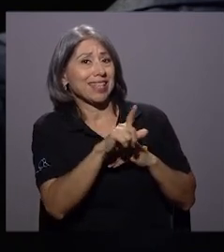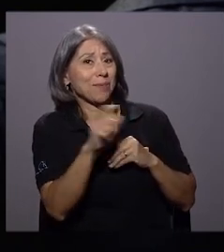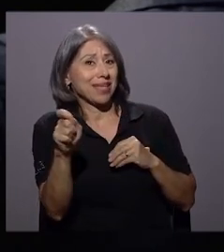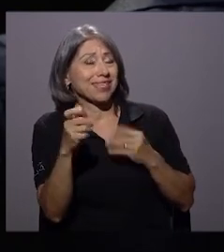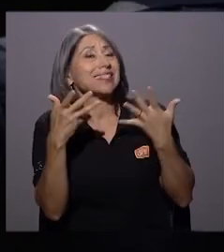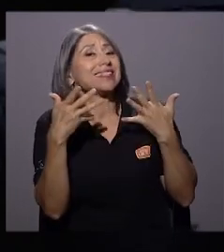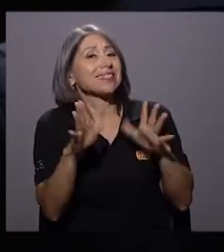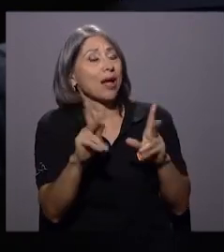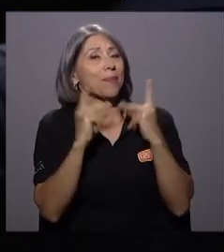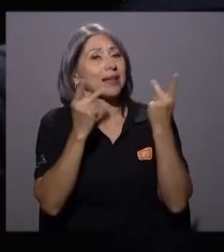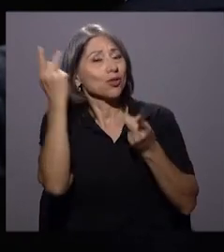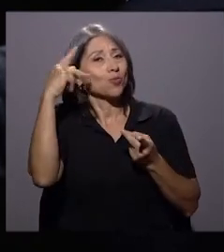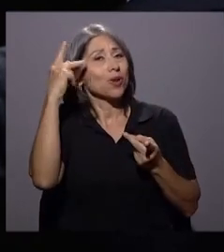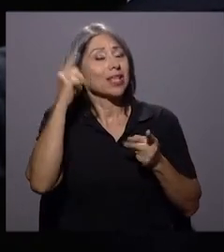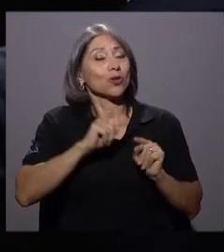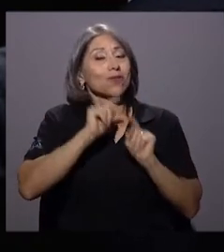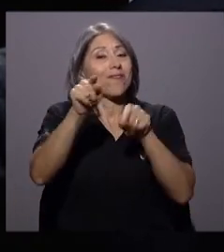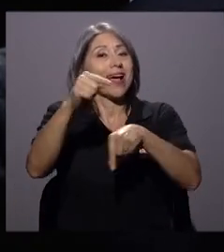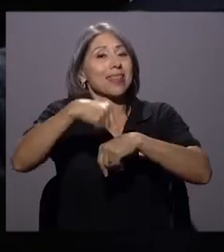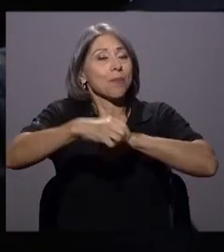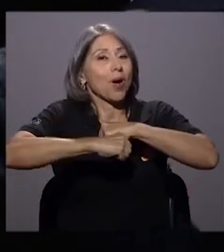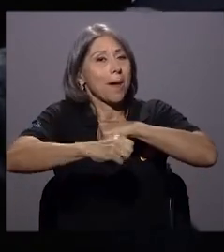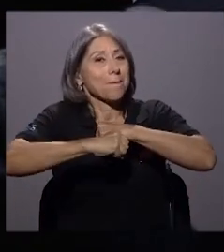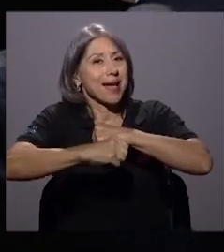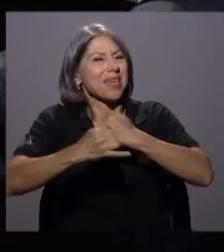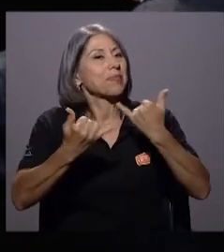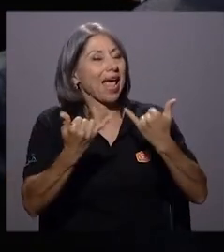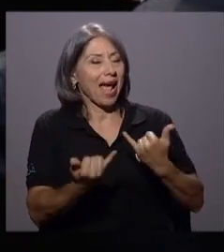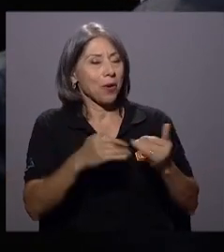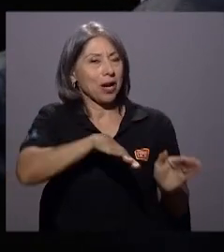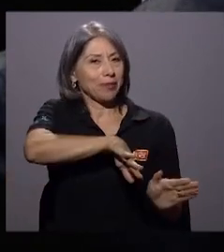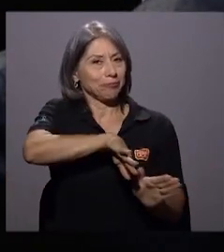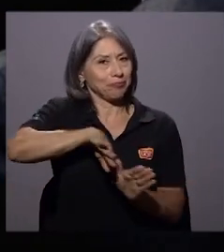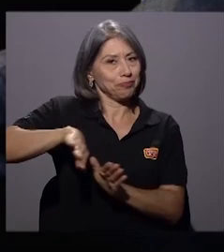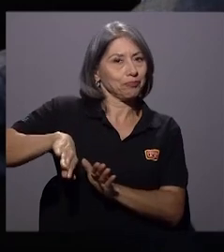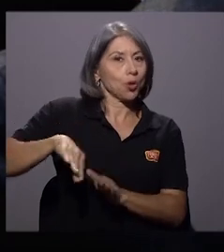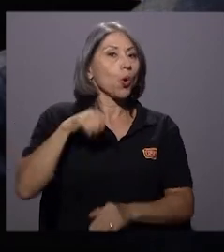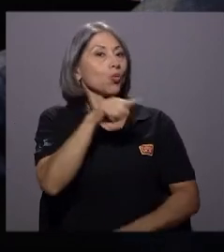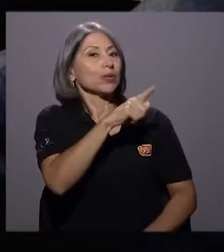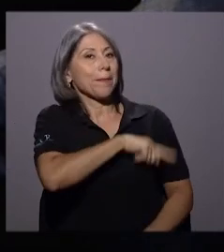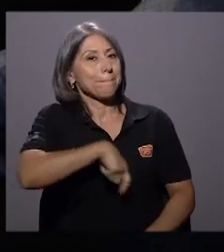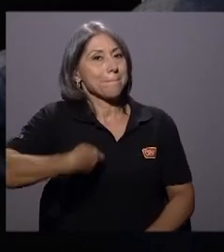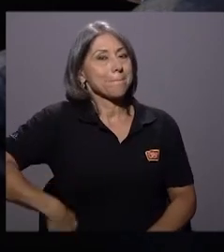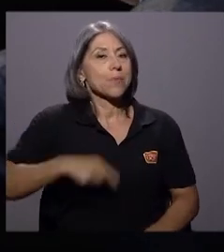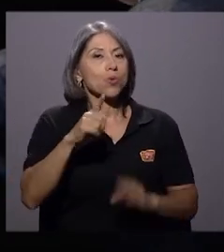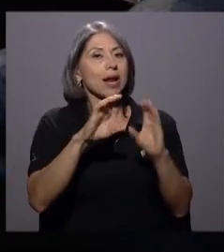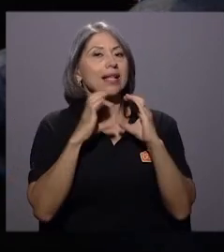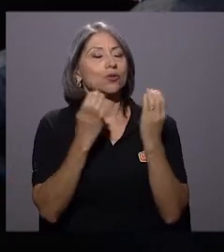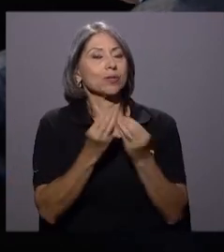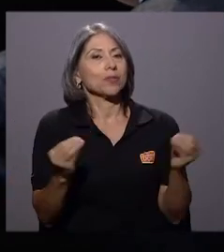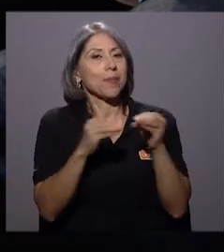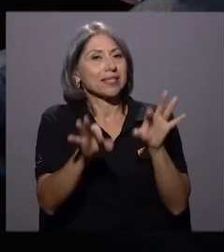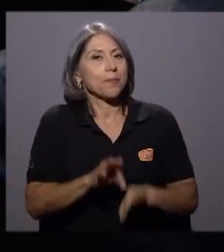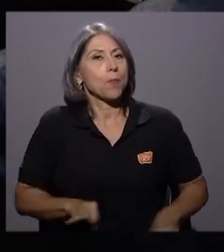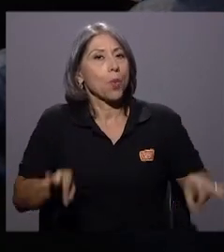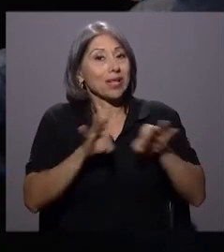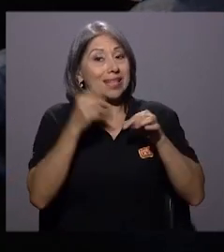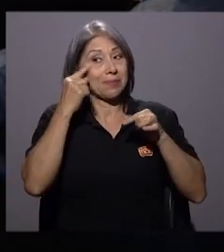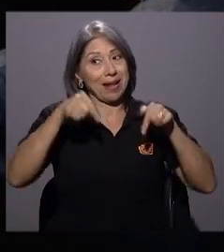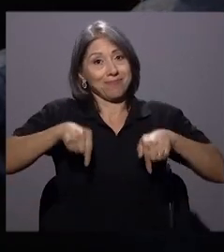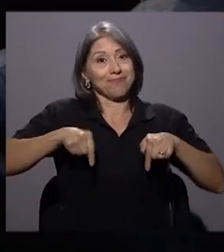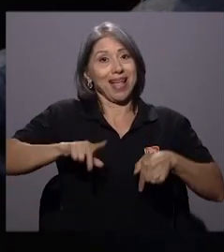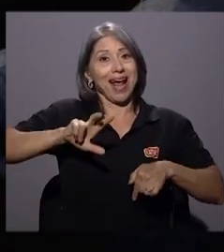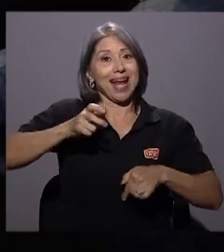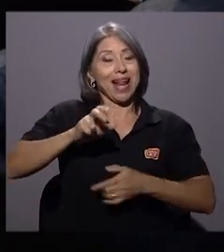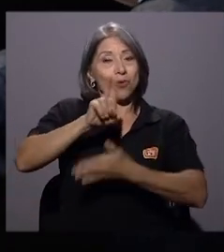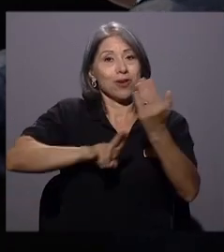uno de los partidos políticos. Doy un salto tremendo. Usted preside una de las comisiones más importantes para que el Canal Universidad de Costa Rica